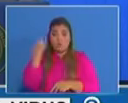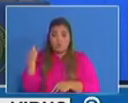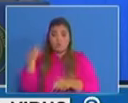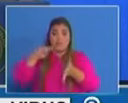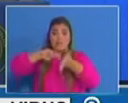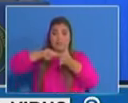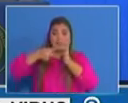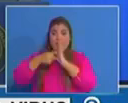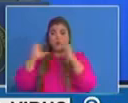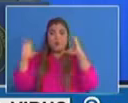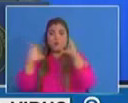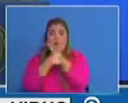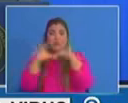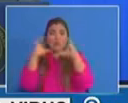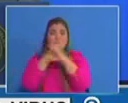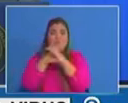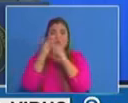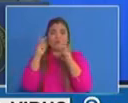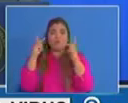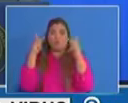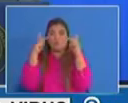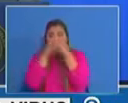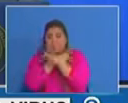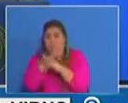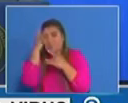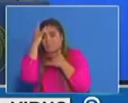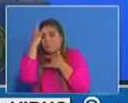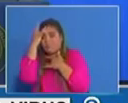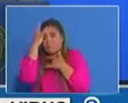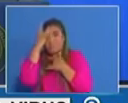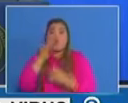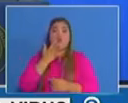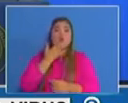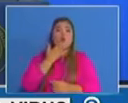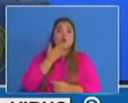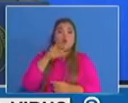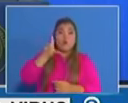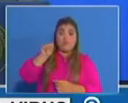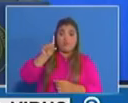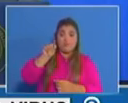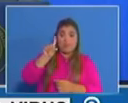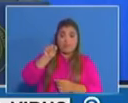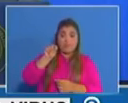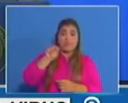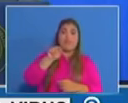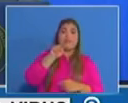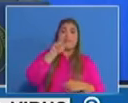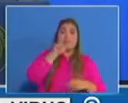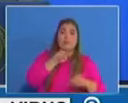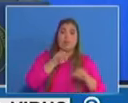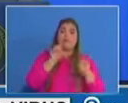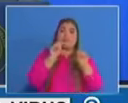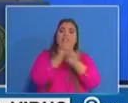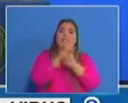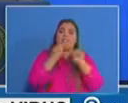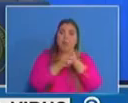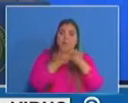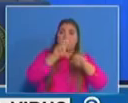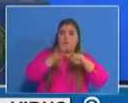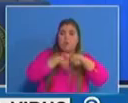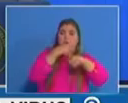y en las líneas verdes, las barras verdes, son los casos en sala de hospitalización.